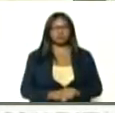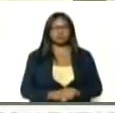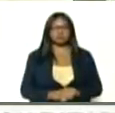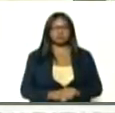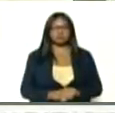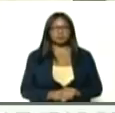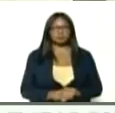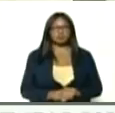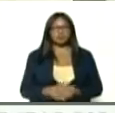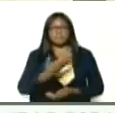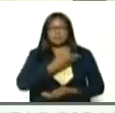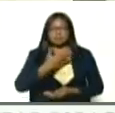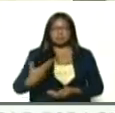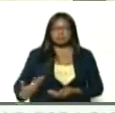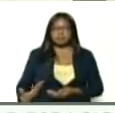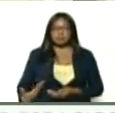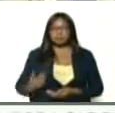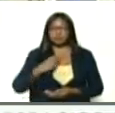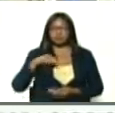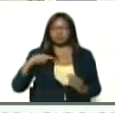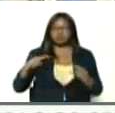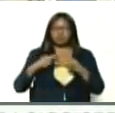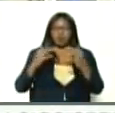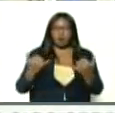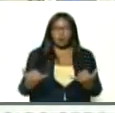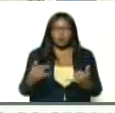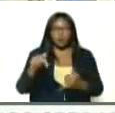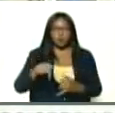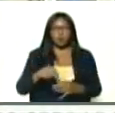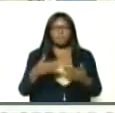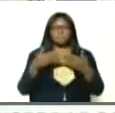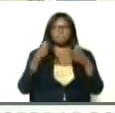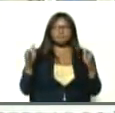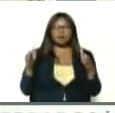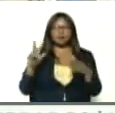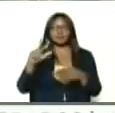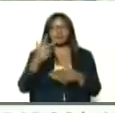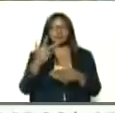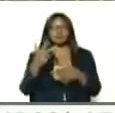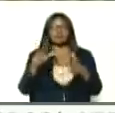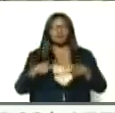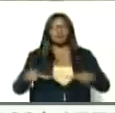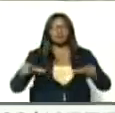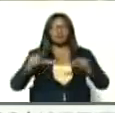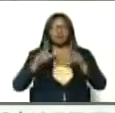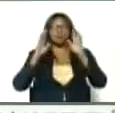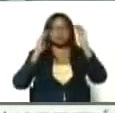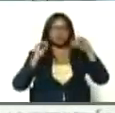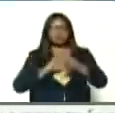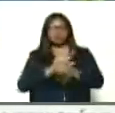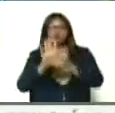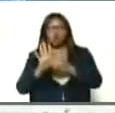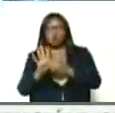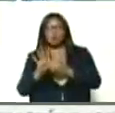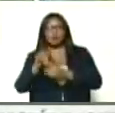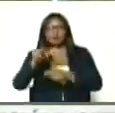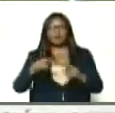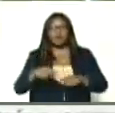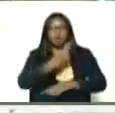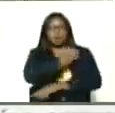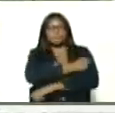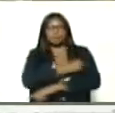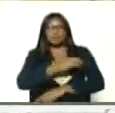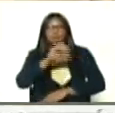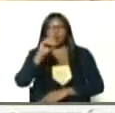presidente, nos encontramos, hoy, inaugurando, la tercera sala, COVID-19, en nuestro hospital,